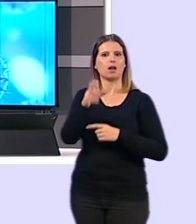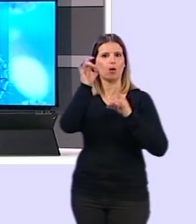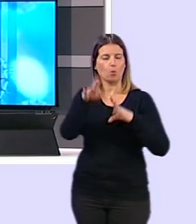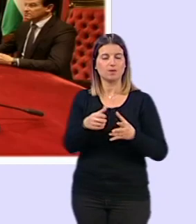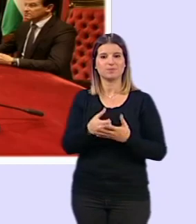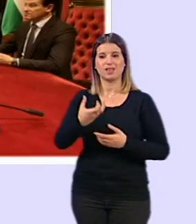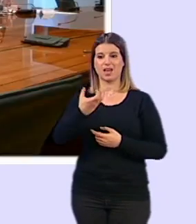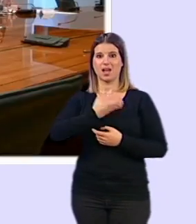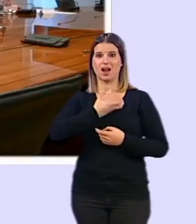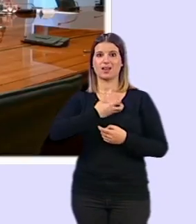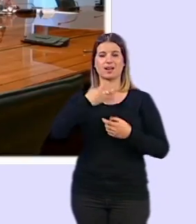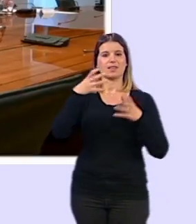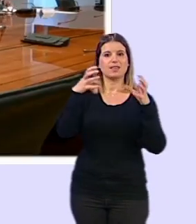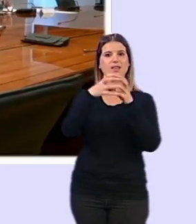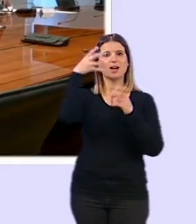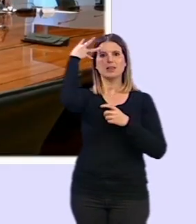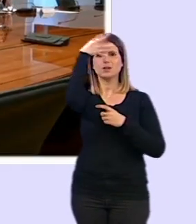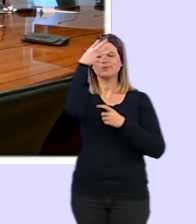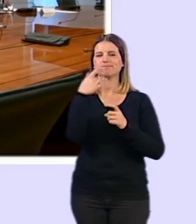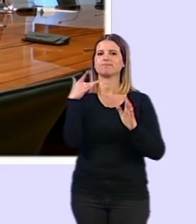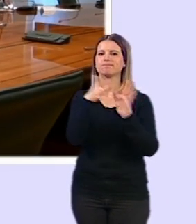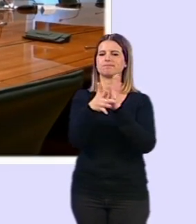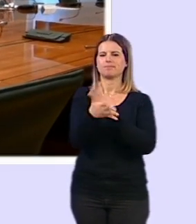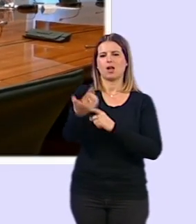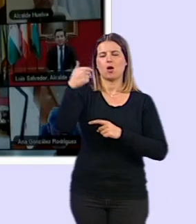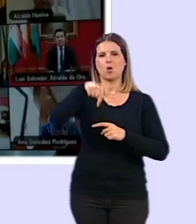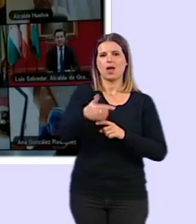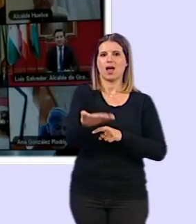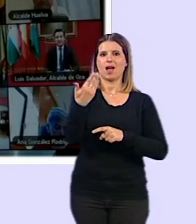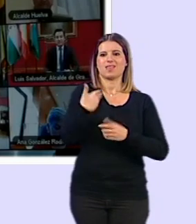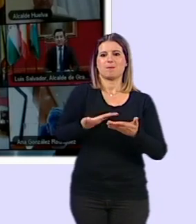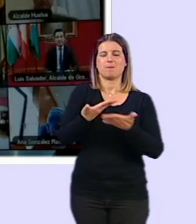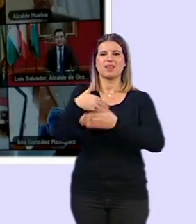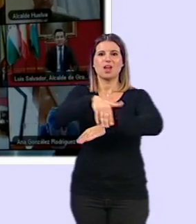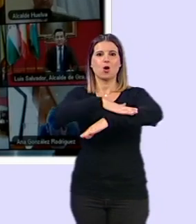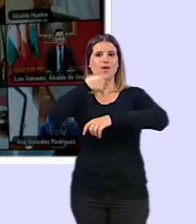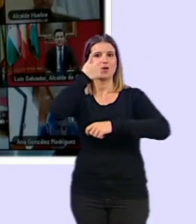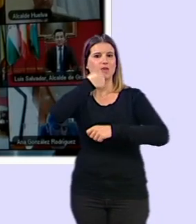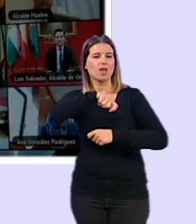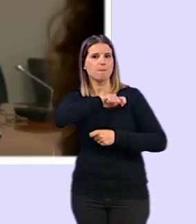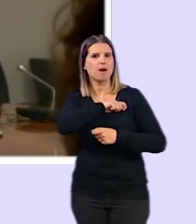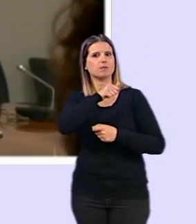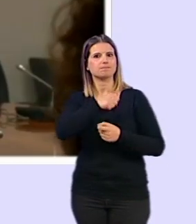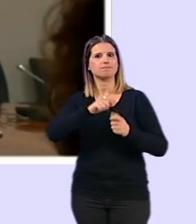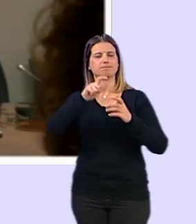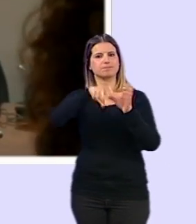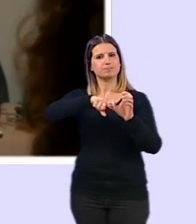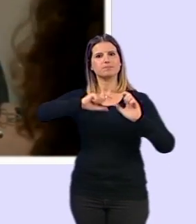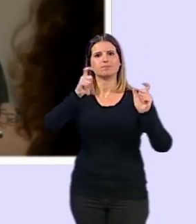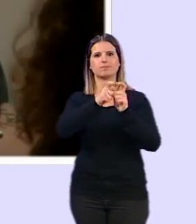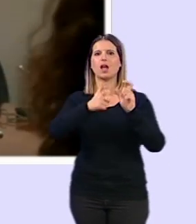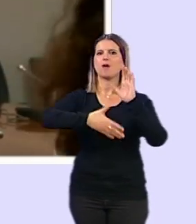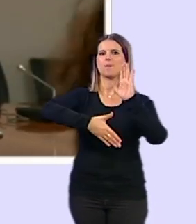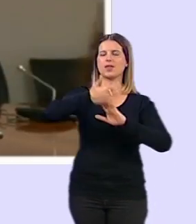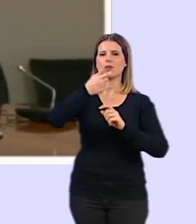El alcalde de Granada, Luis Salvador, ha explicado hoy que ayer pidió al Gobierno de España en la reunión en la que participó como parte de la Federación Española de